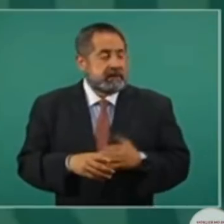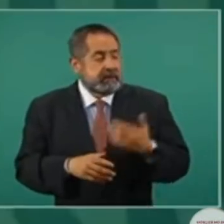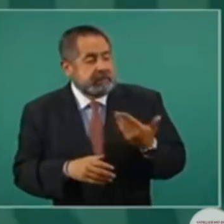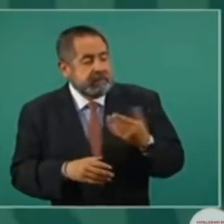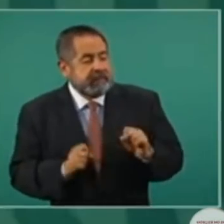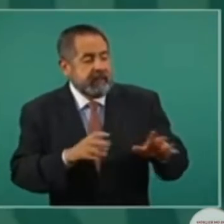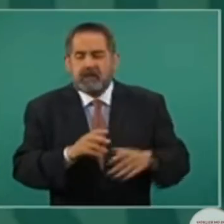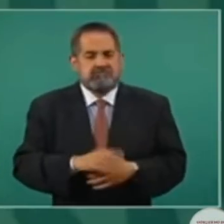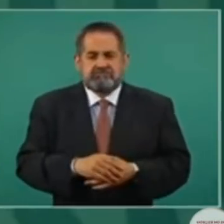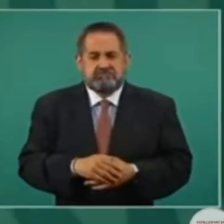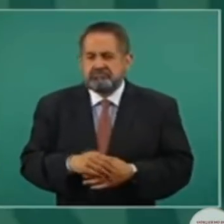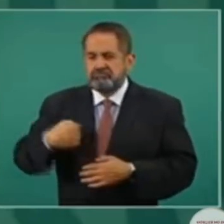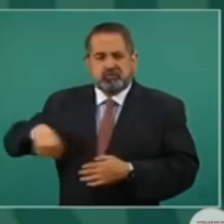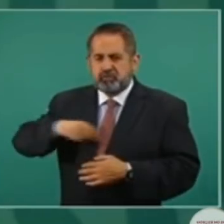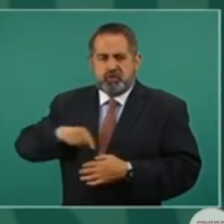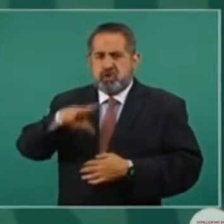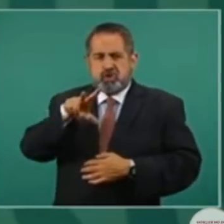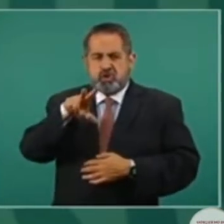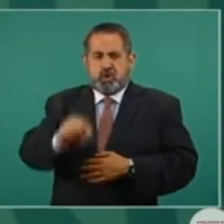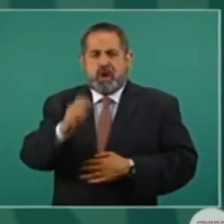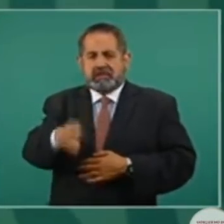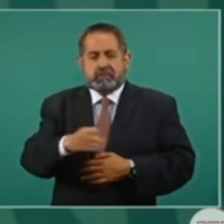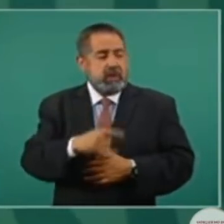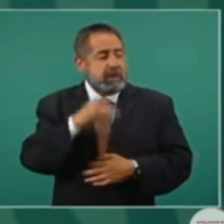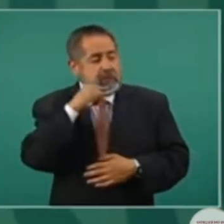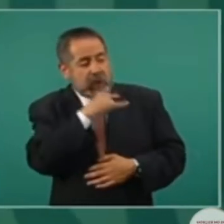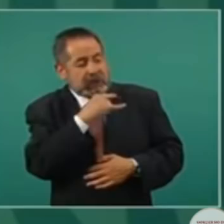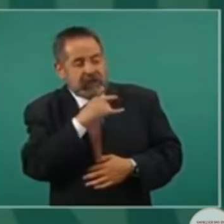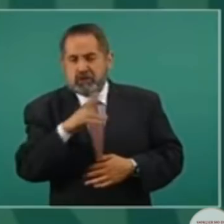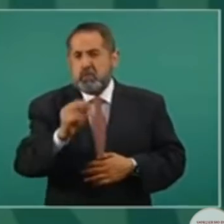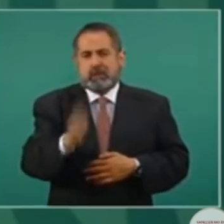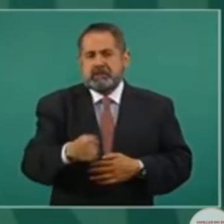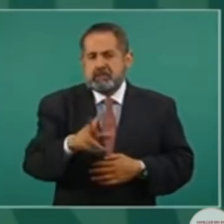nosotros no aceptamos la simulación, hipocresía.